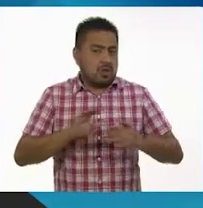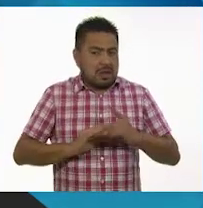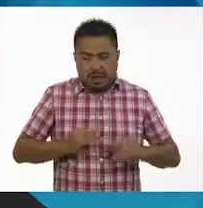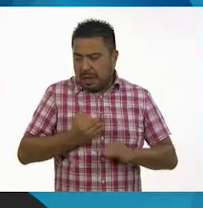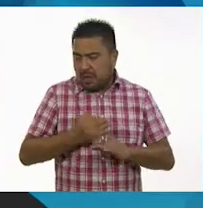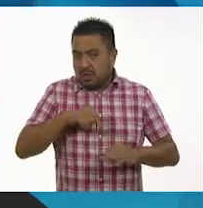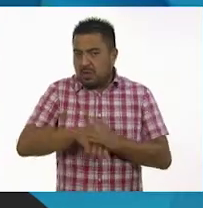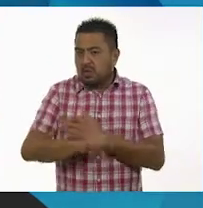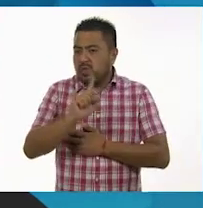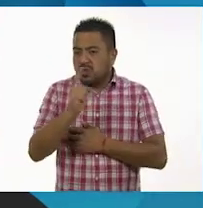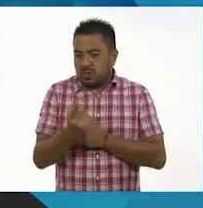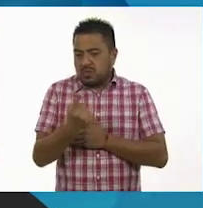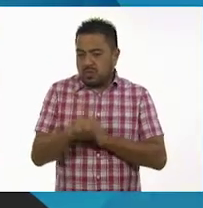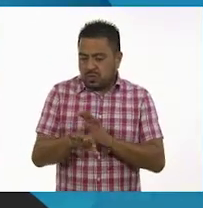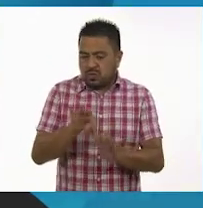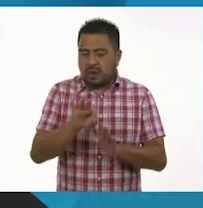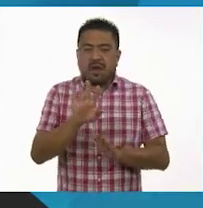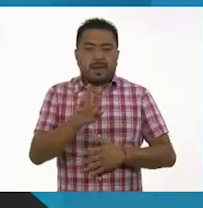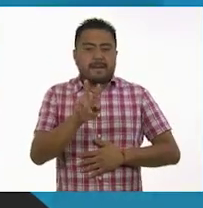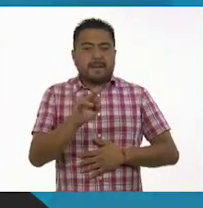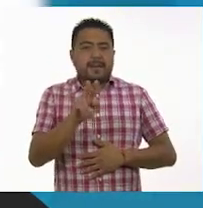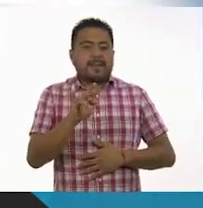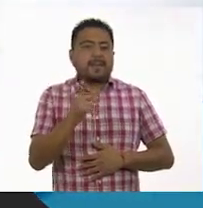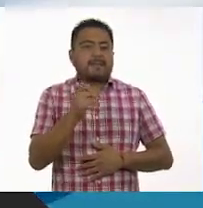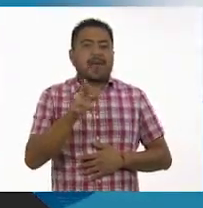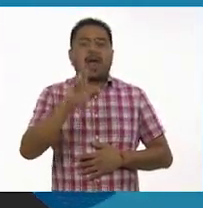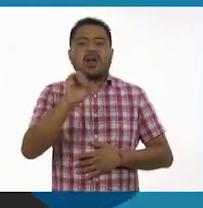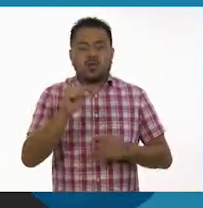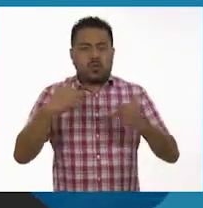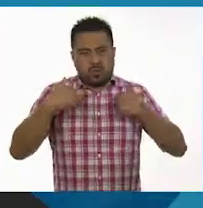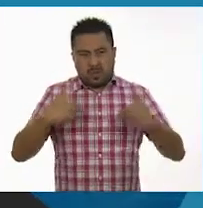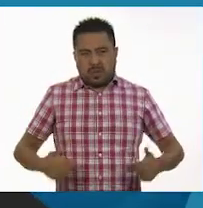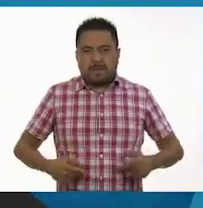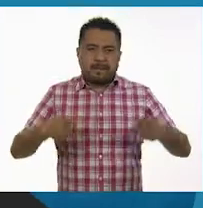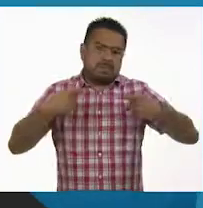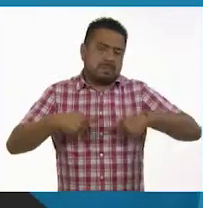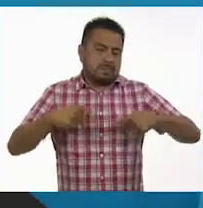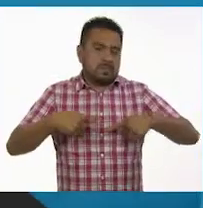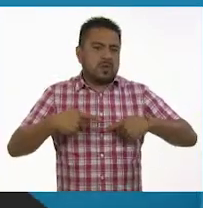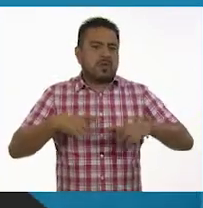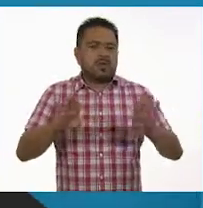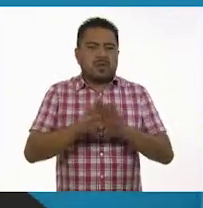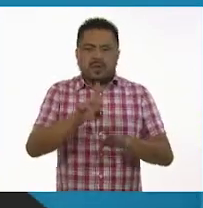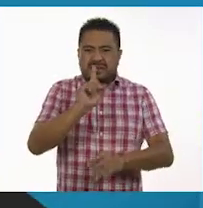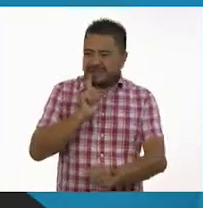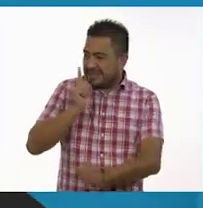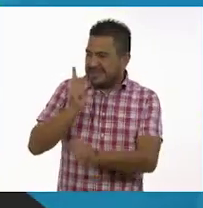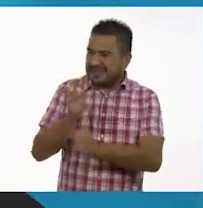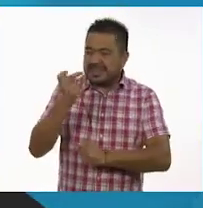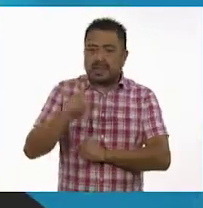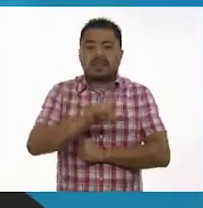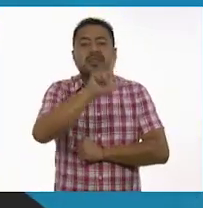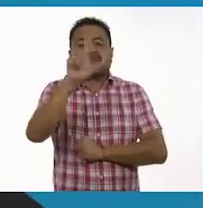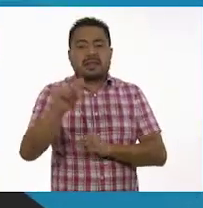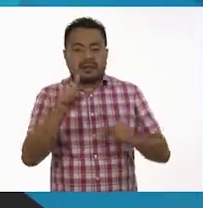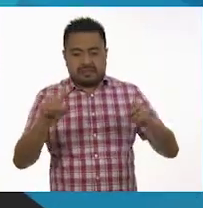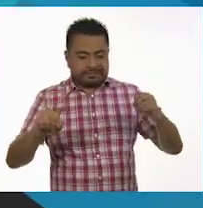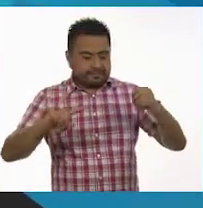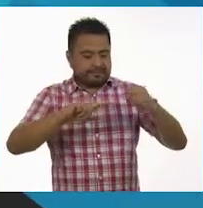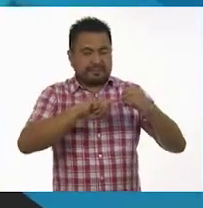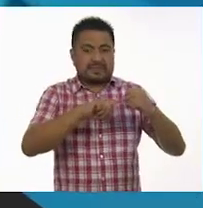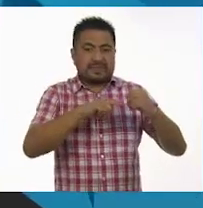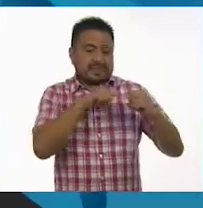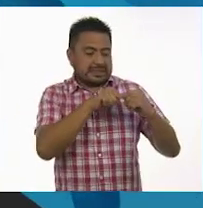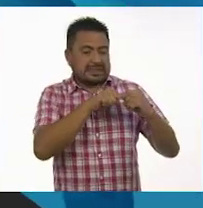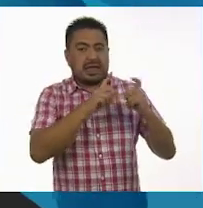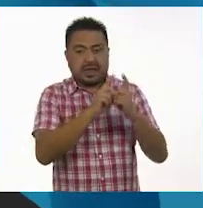En el caso de los vivíparos tenemos a los seres humanos. Como pueden ver, después de la fecundación, el